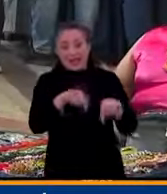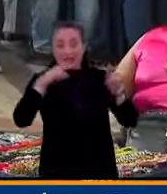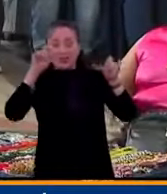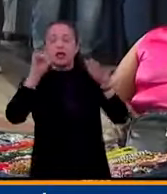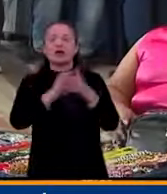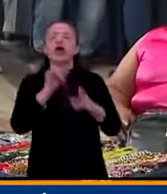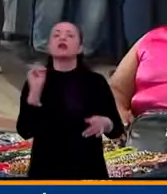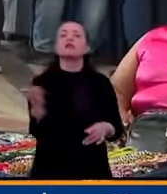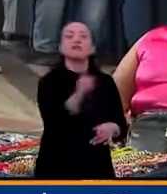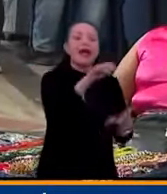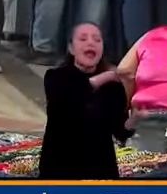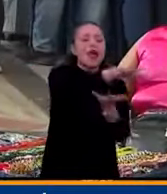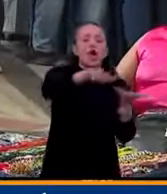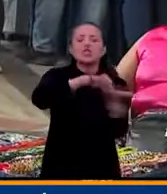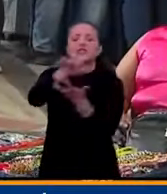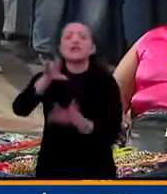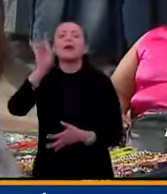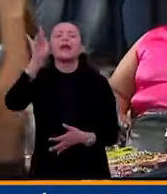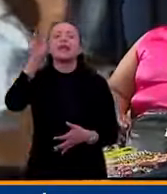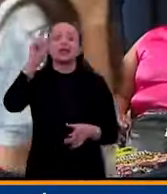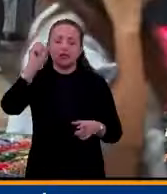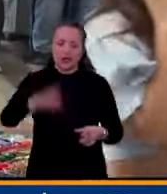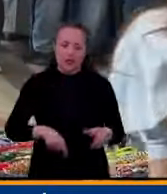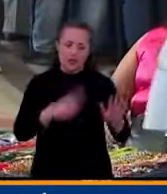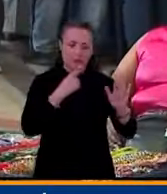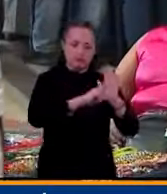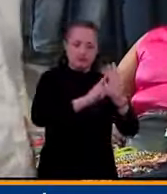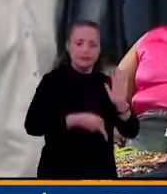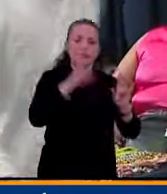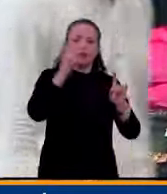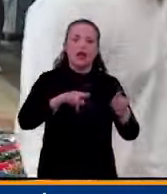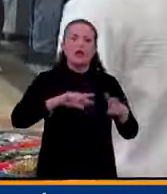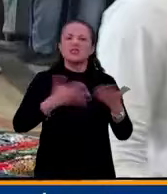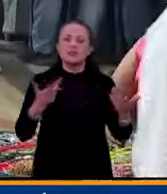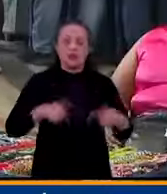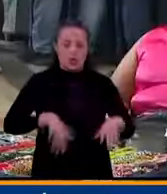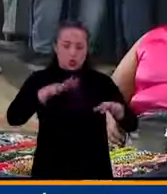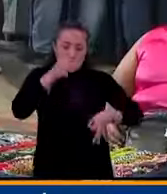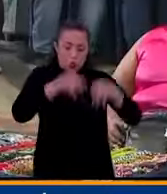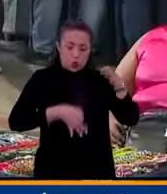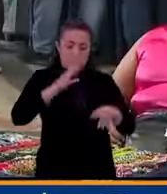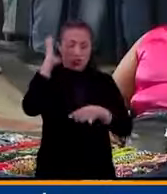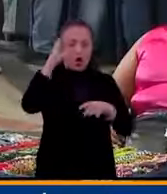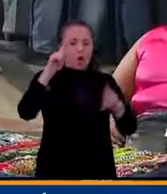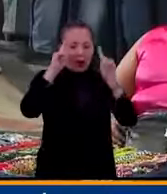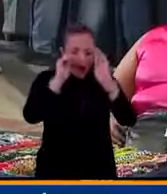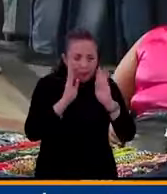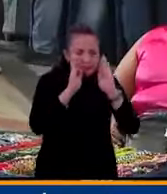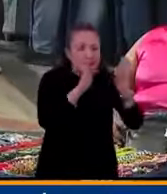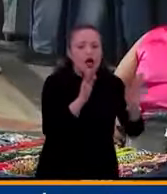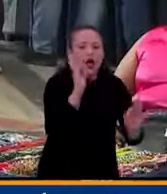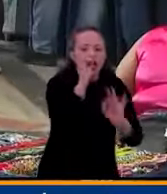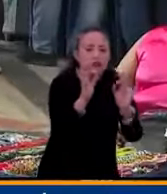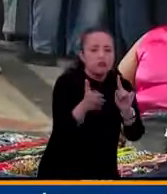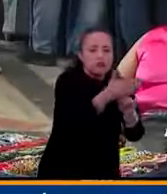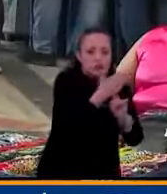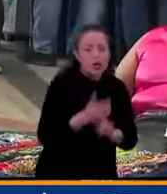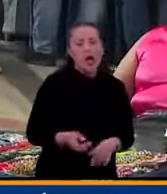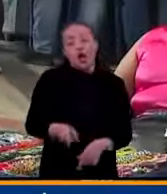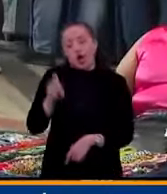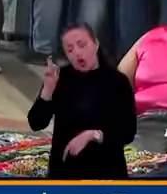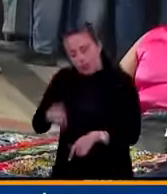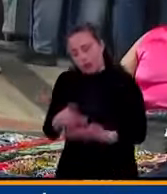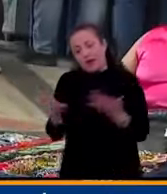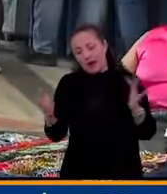país, mejor dicho, es también la justicia colombiana a servicio de la protección de nuestro medio ambiente. Como debe ser. Julián Ríos, sí, sí, sí,